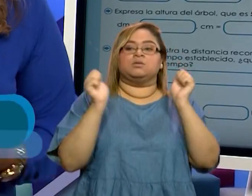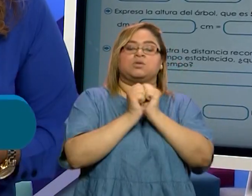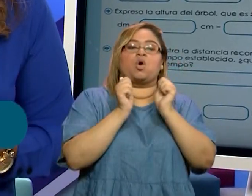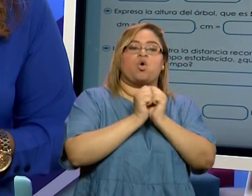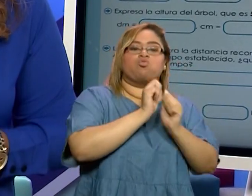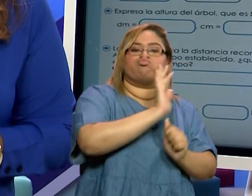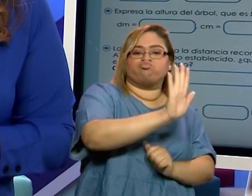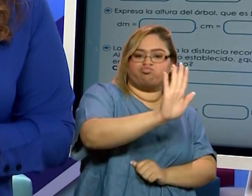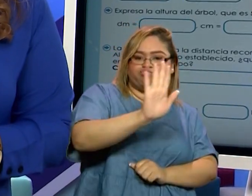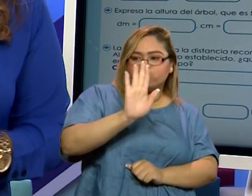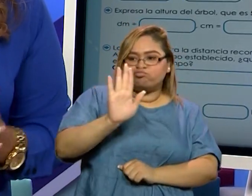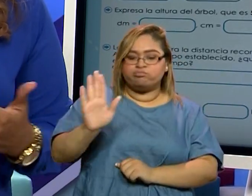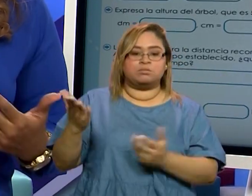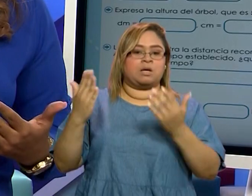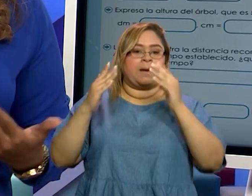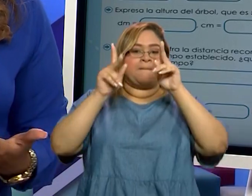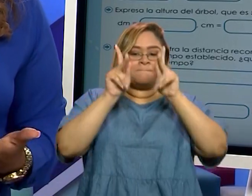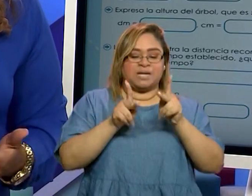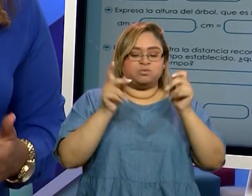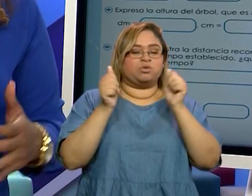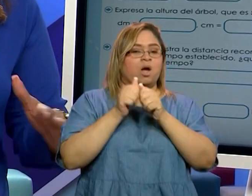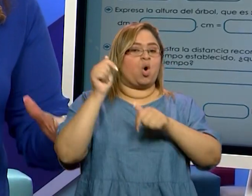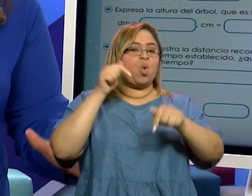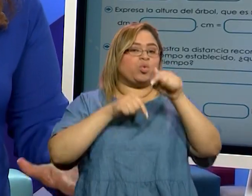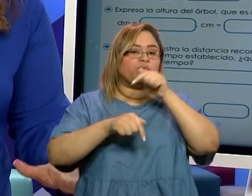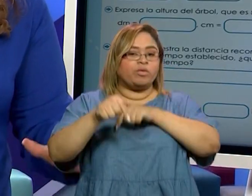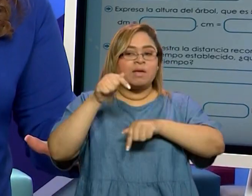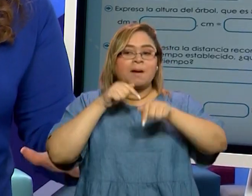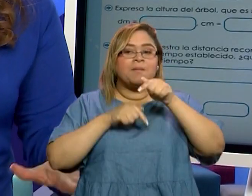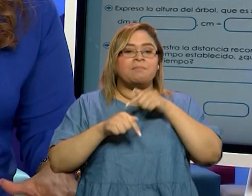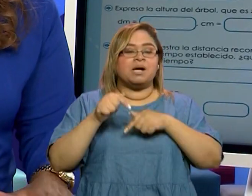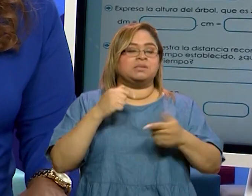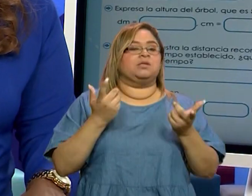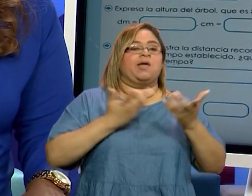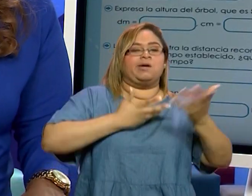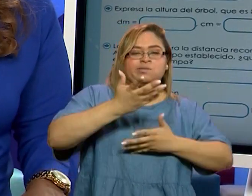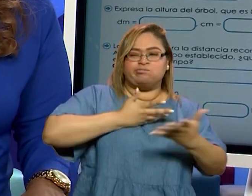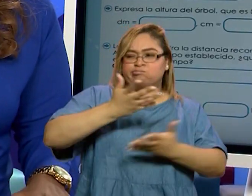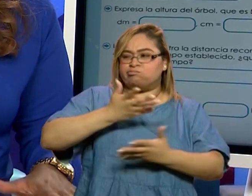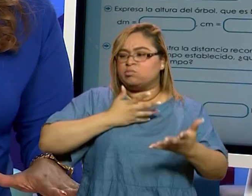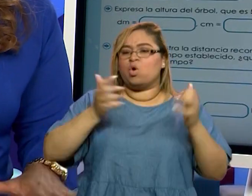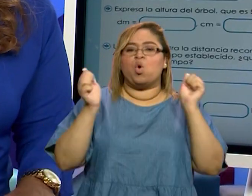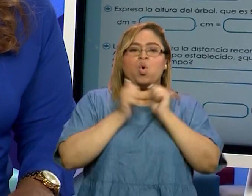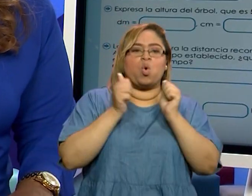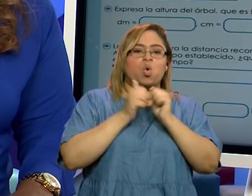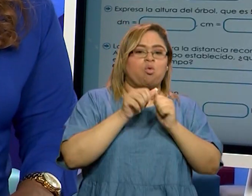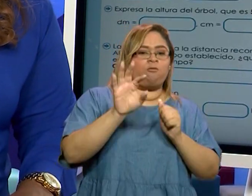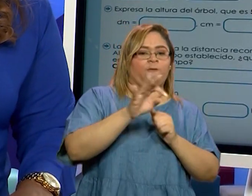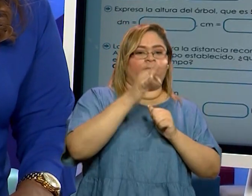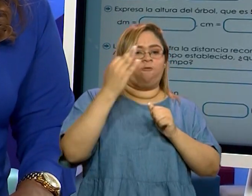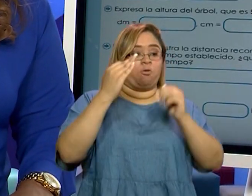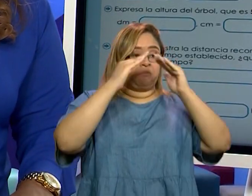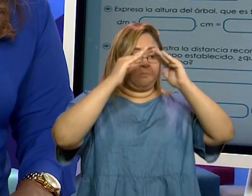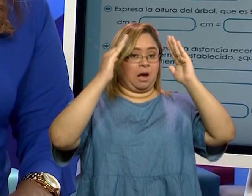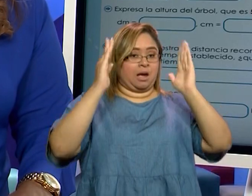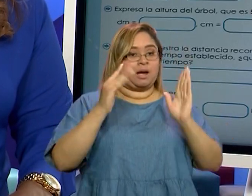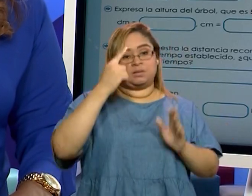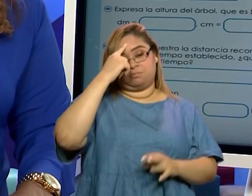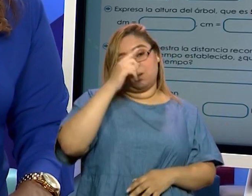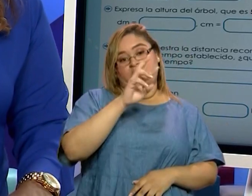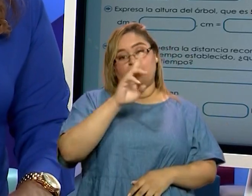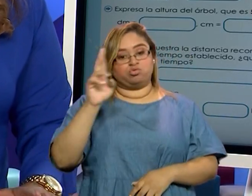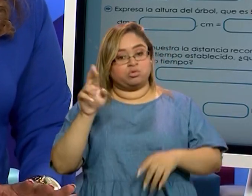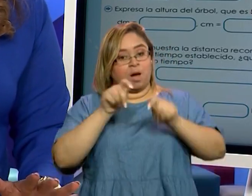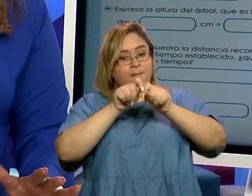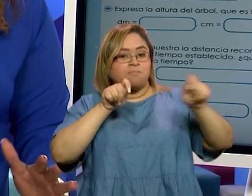nuestros chicos con discapacidad les favorece mucho implementar con los instrumentos que tenga en casa los sistemas